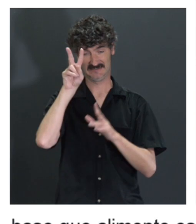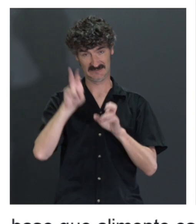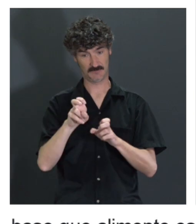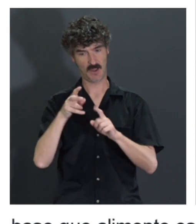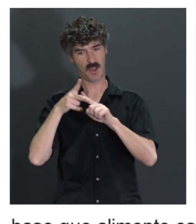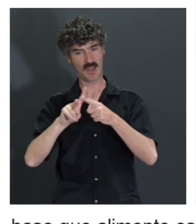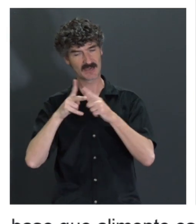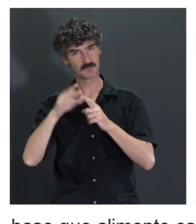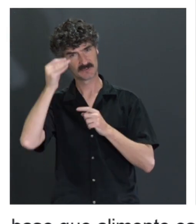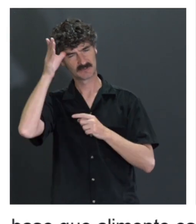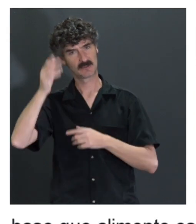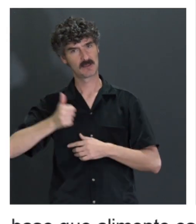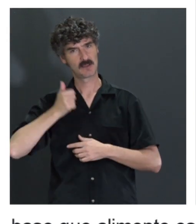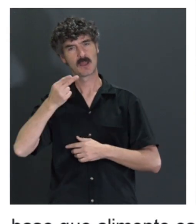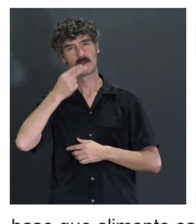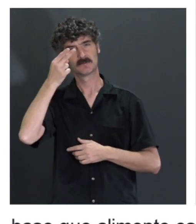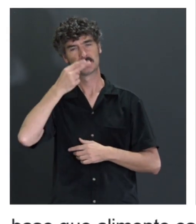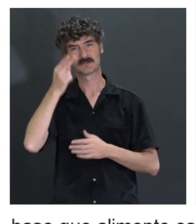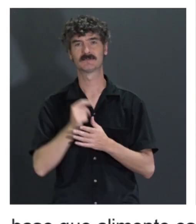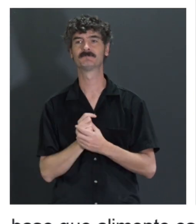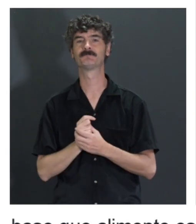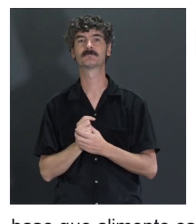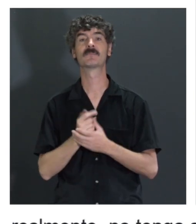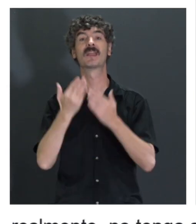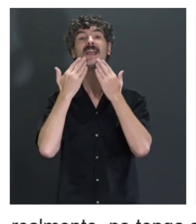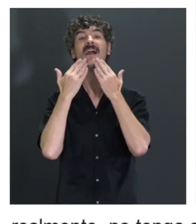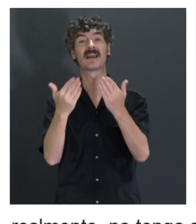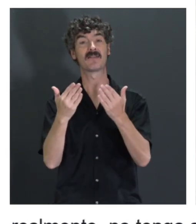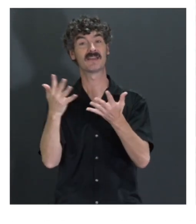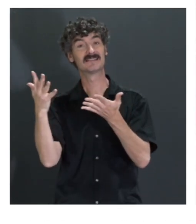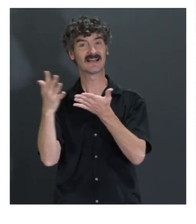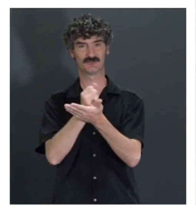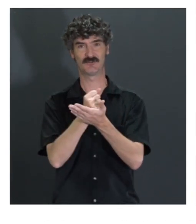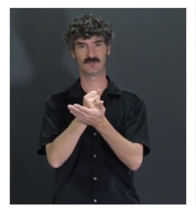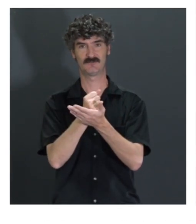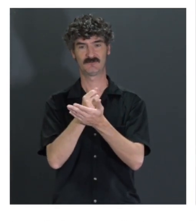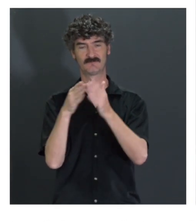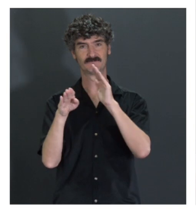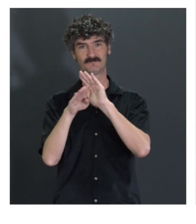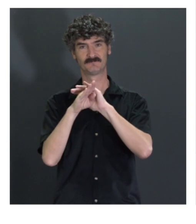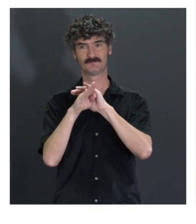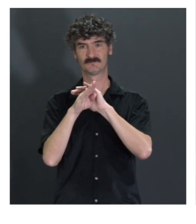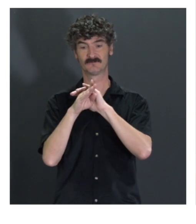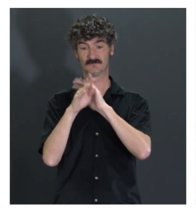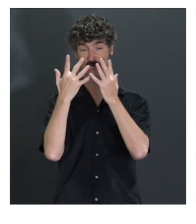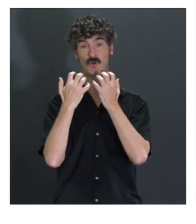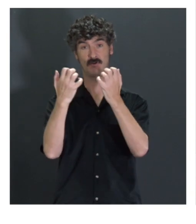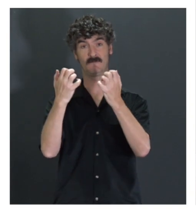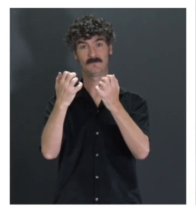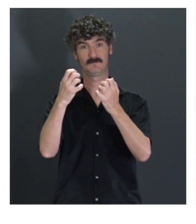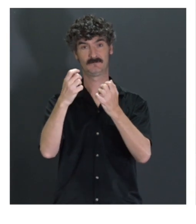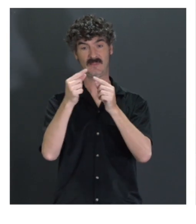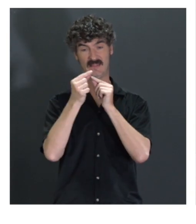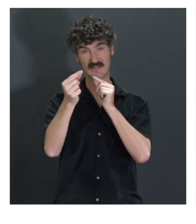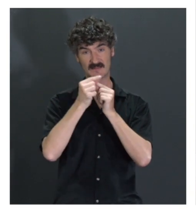herramienta tan interesante pues muchísimas gracias a todos por seguir con nosotros en esta mañana